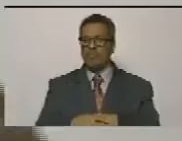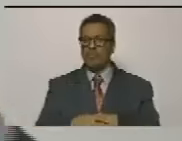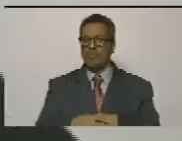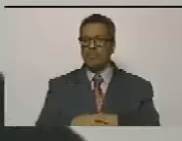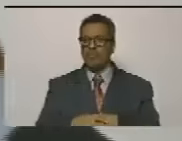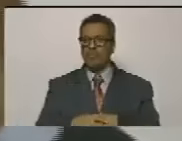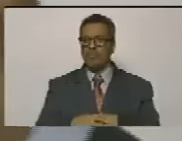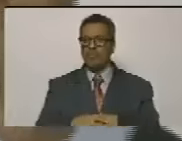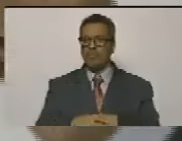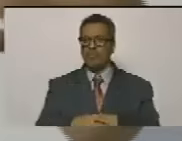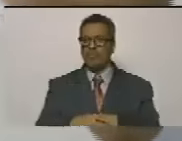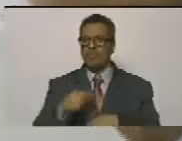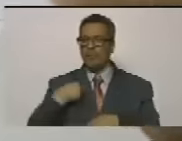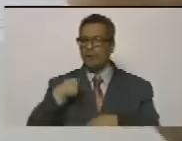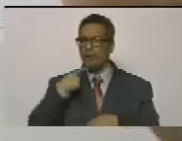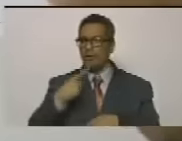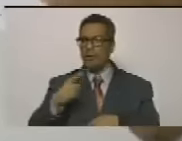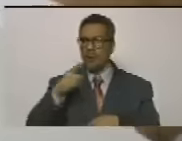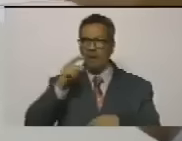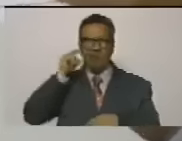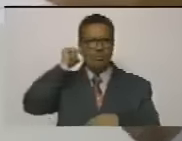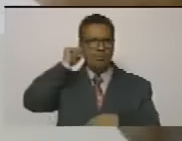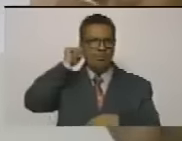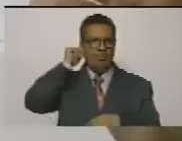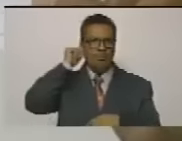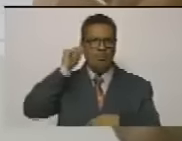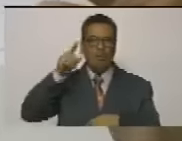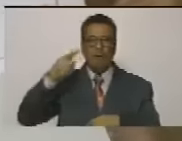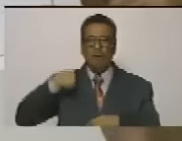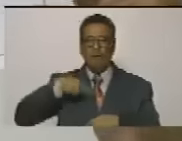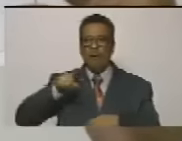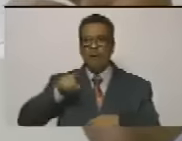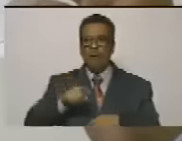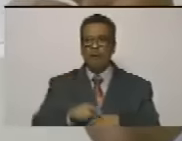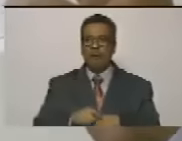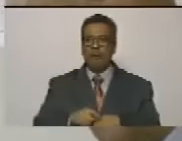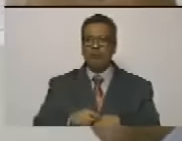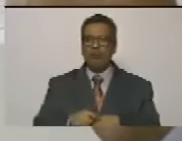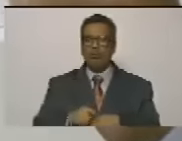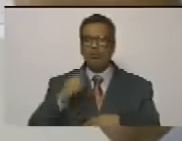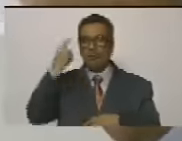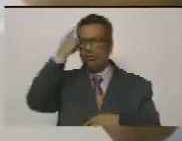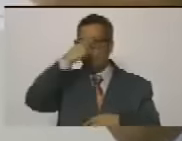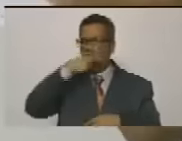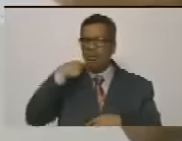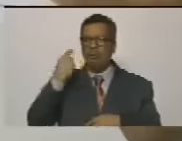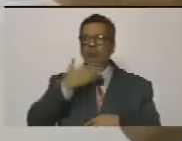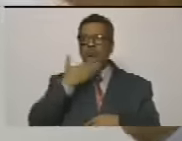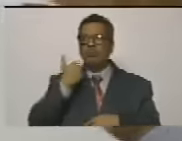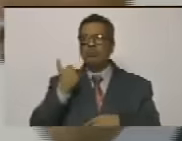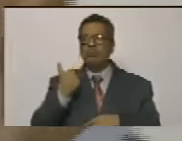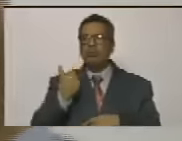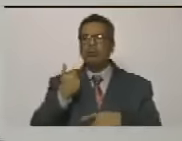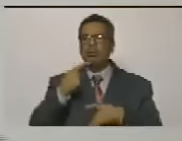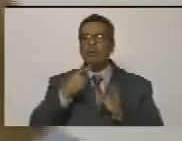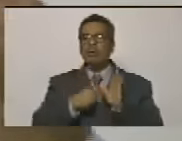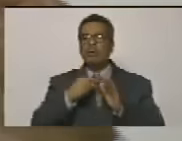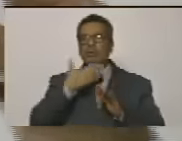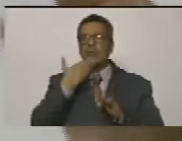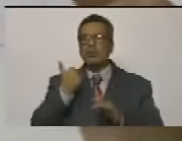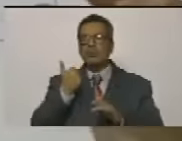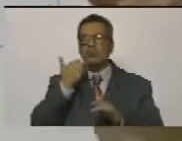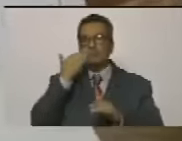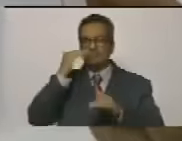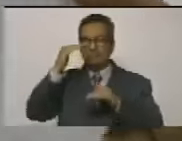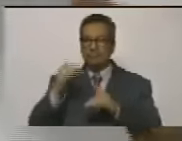a esta señora le dijeron que tienes que tienes que lavarte un poco la cara tienes que mejorar un poco tienes que bajarle un poco el